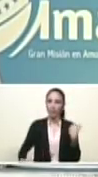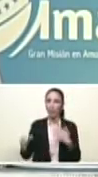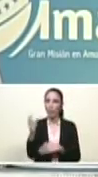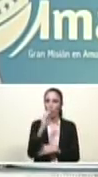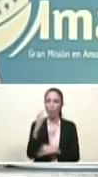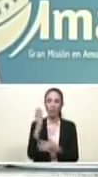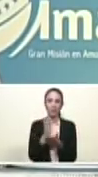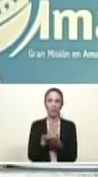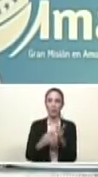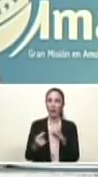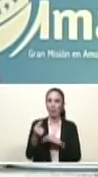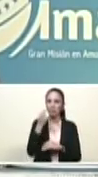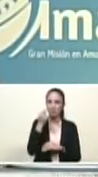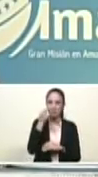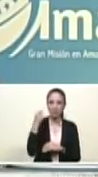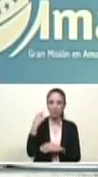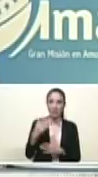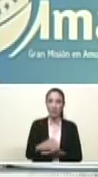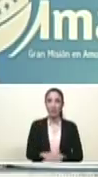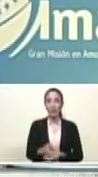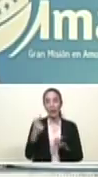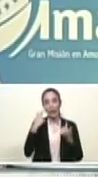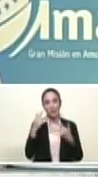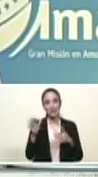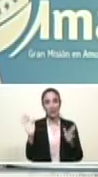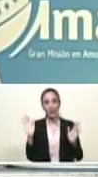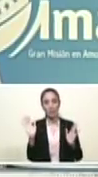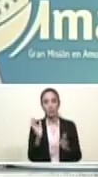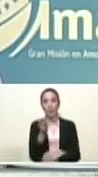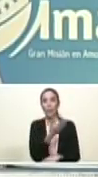Como dicen en Colombia, disque presidente de Colombia.